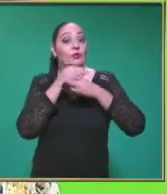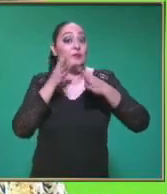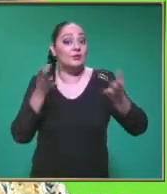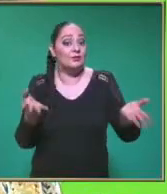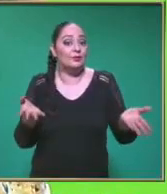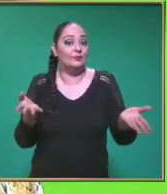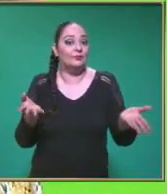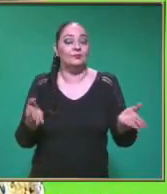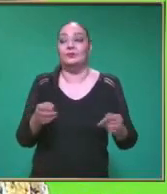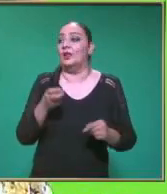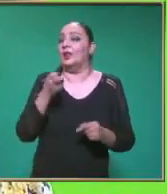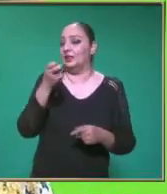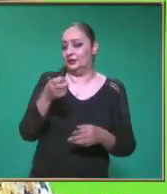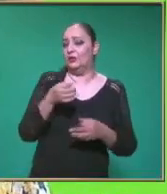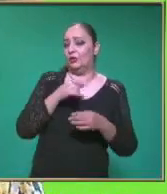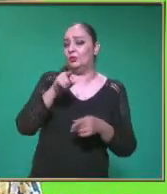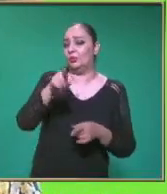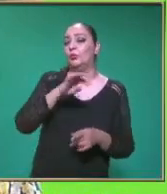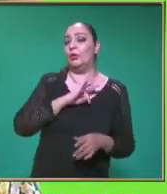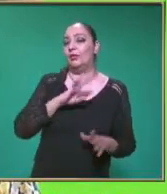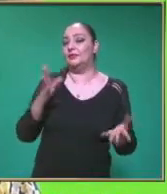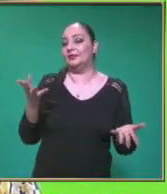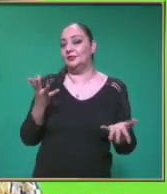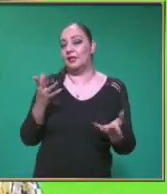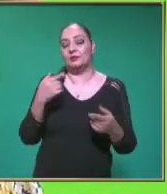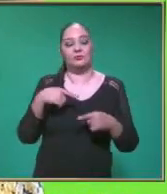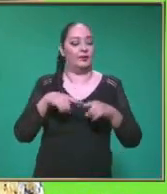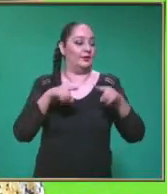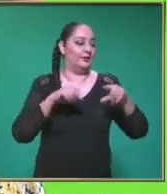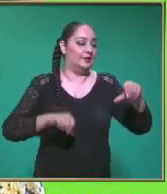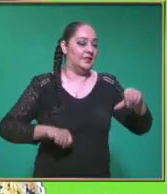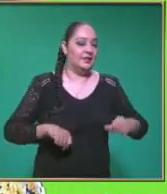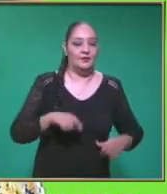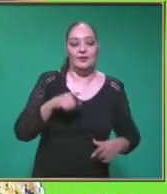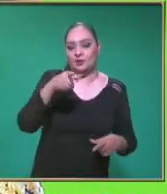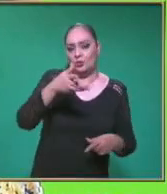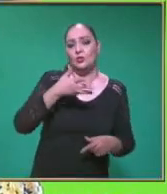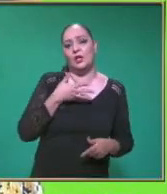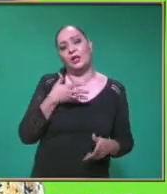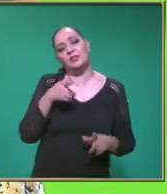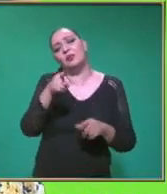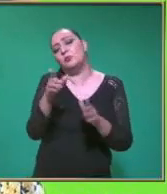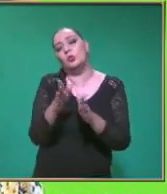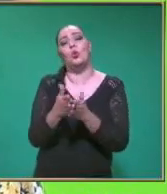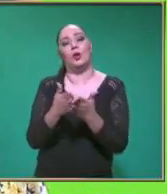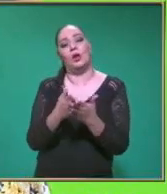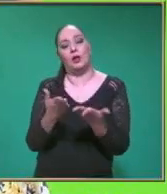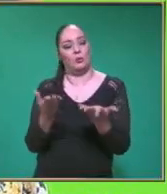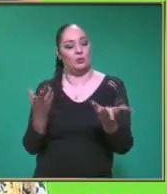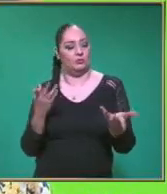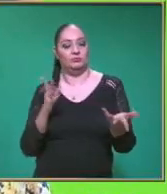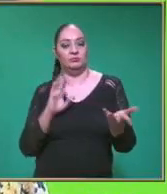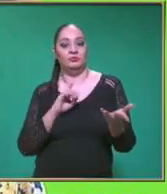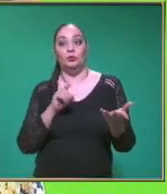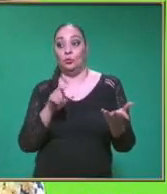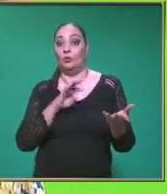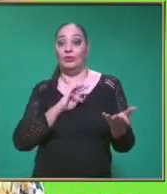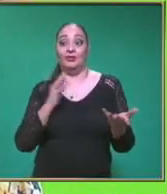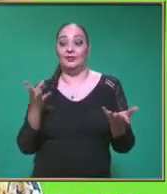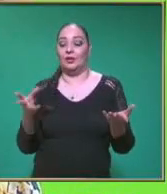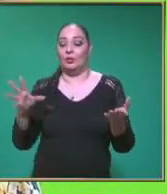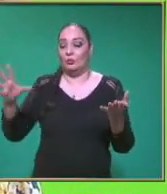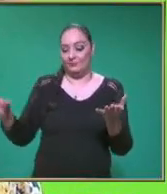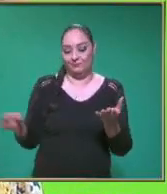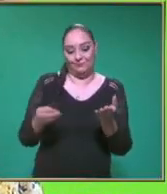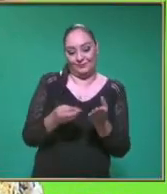Entonces Con esos datos Tú puedes realizar Ejercicios Los ejercicios Que tengas ahí En tu libro de texto Y complementarlos Con la